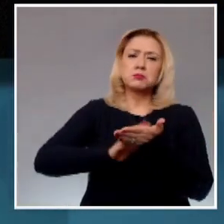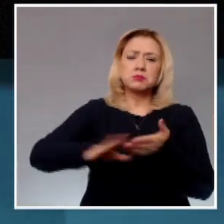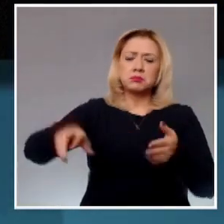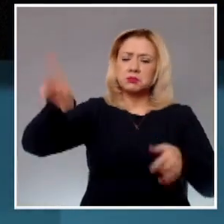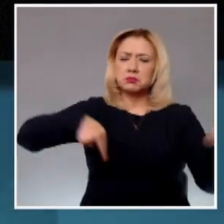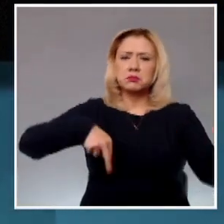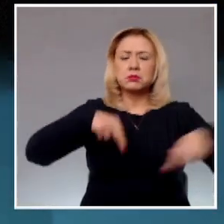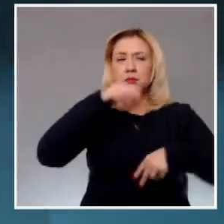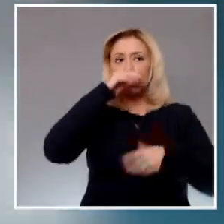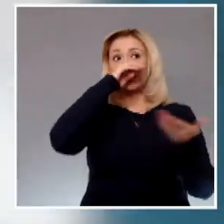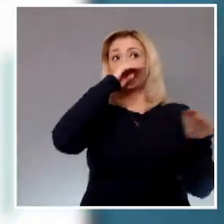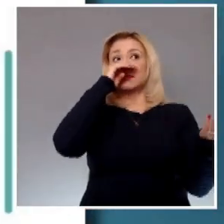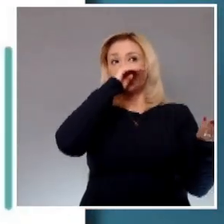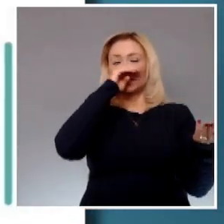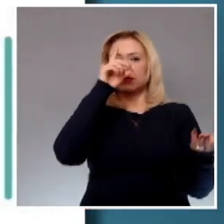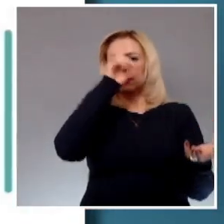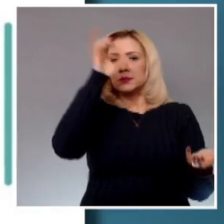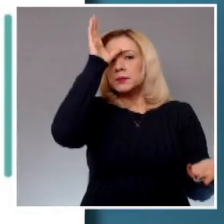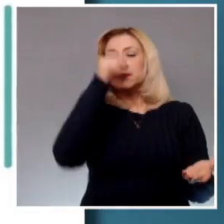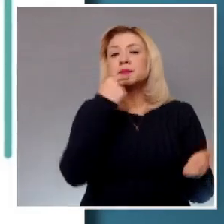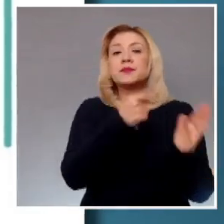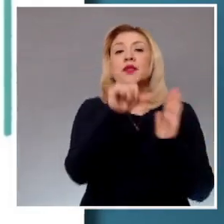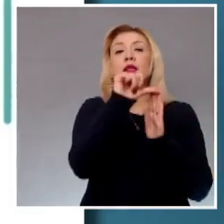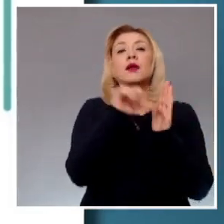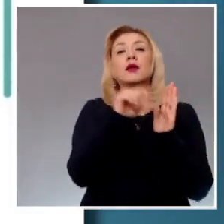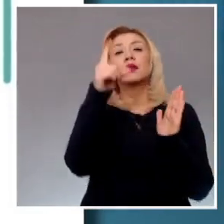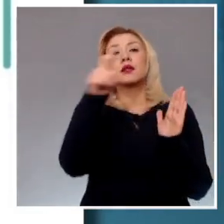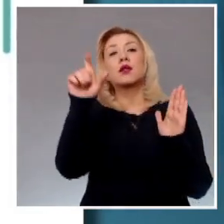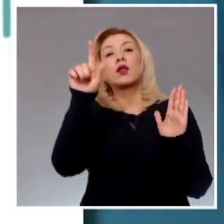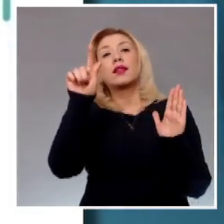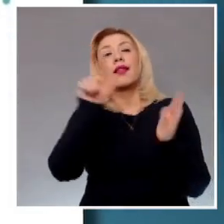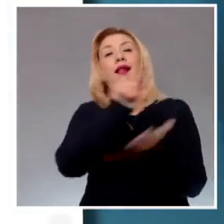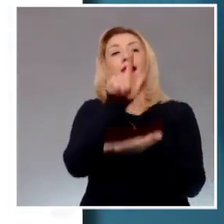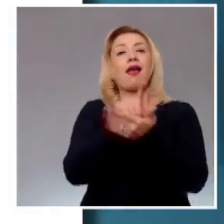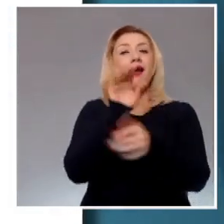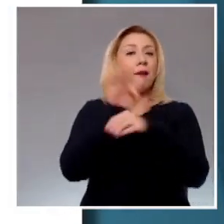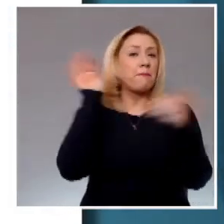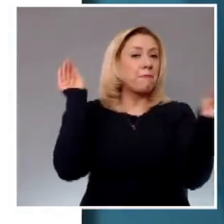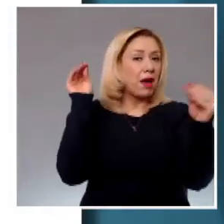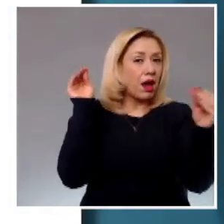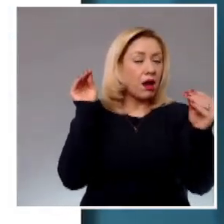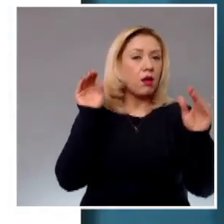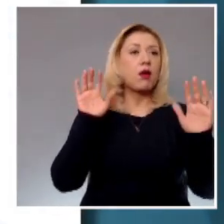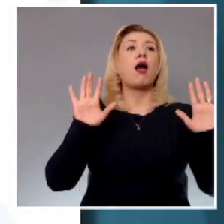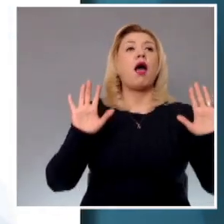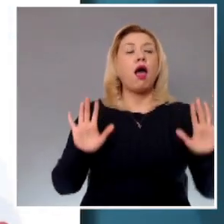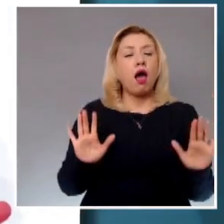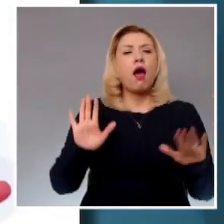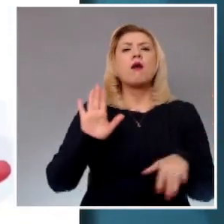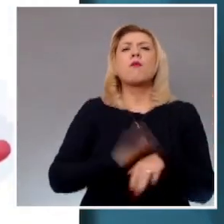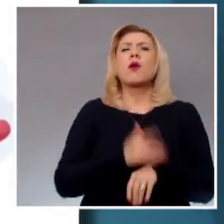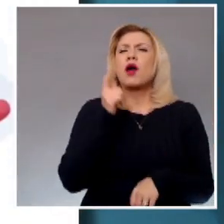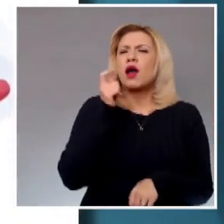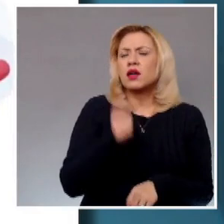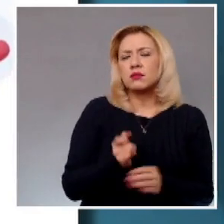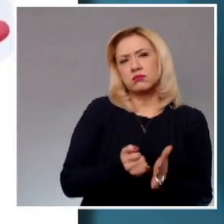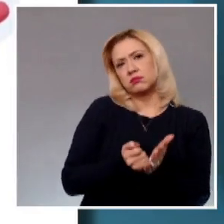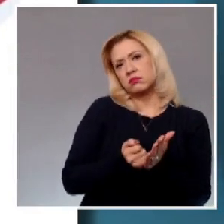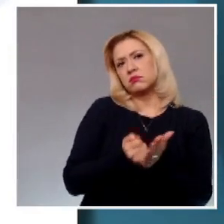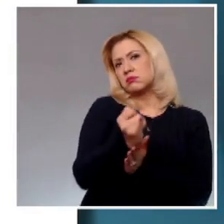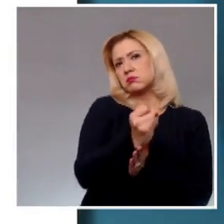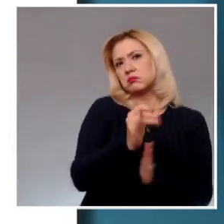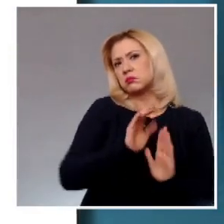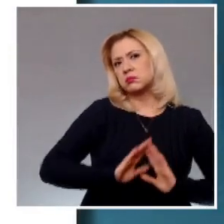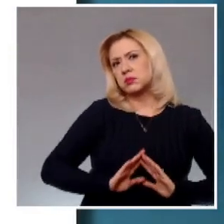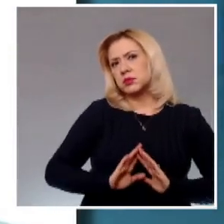en el artículo 170 de la ley de amparo. Ello es así ya que se trata de una decisión definitiva en contra de la